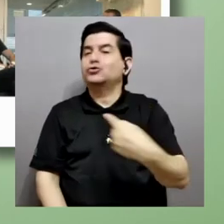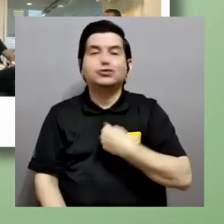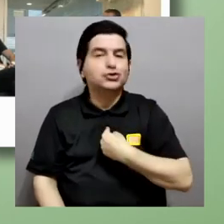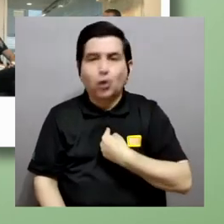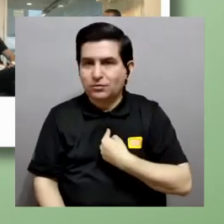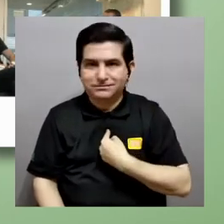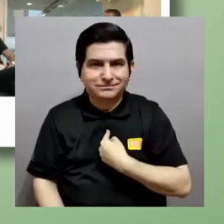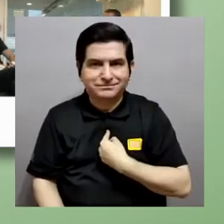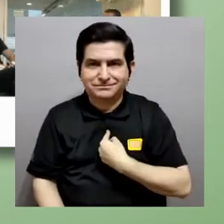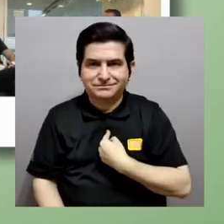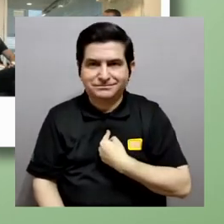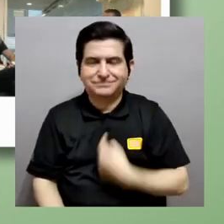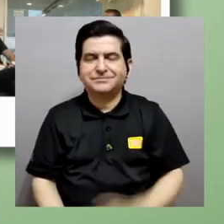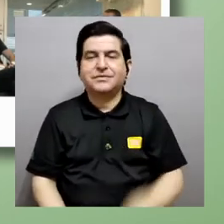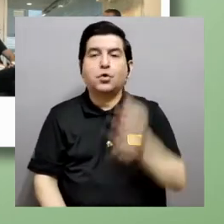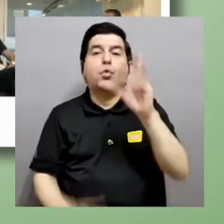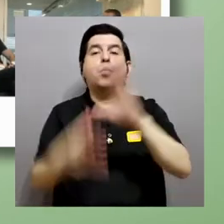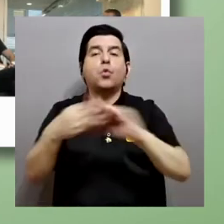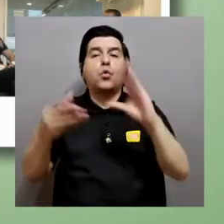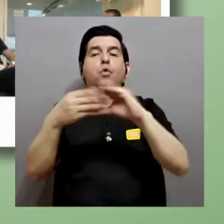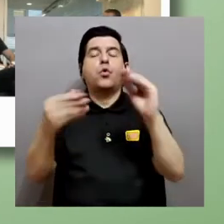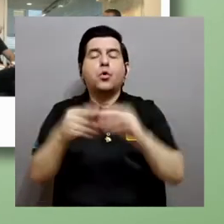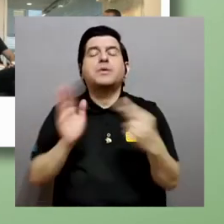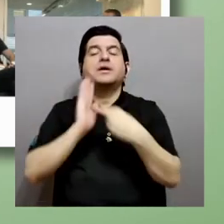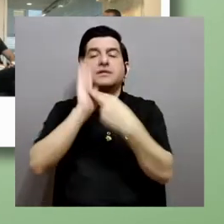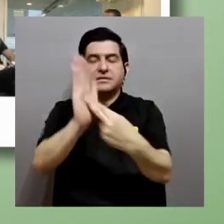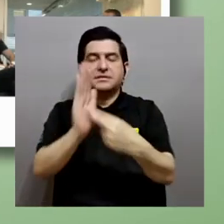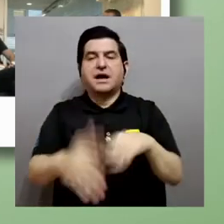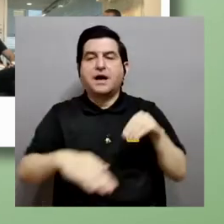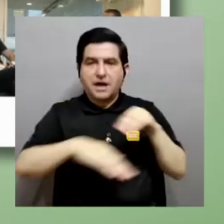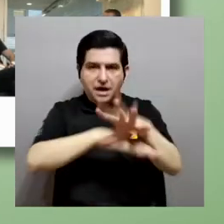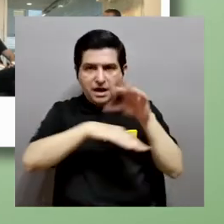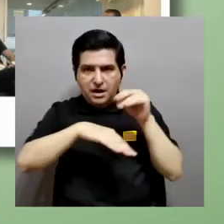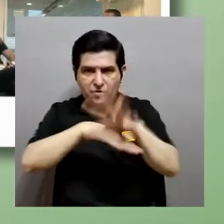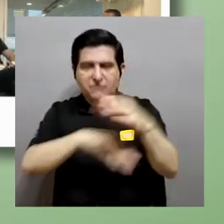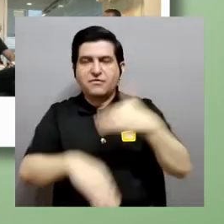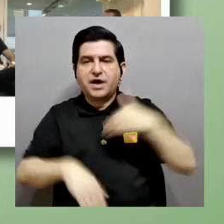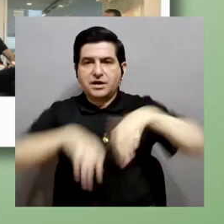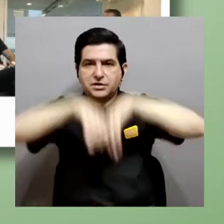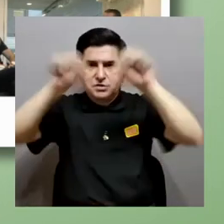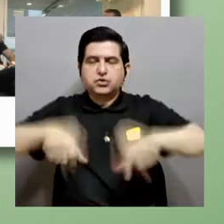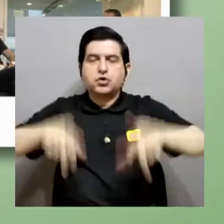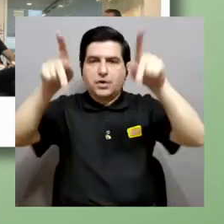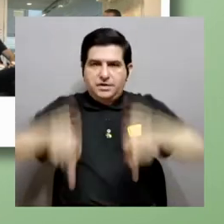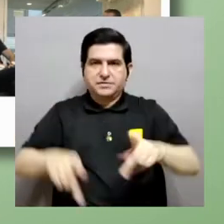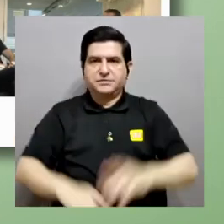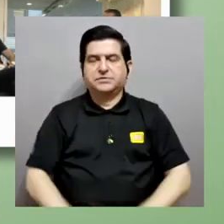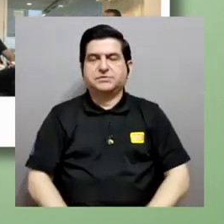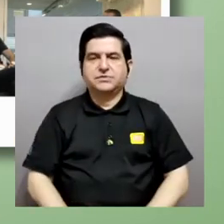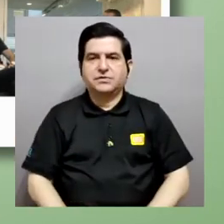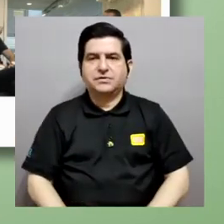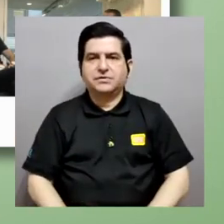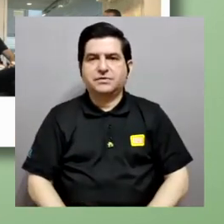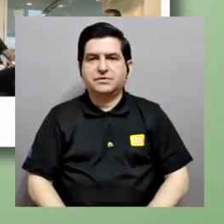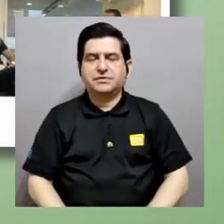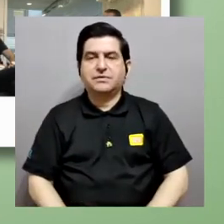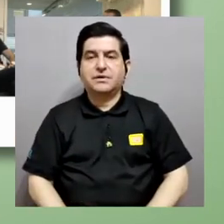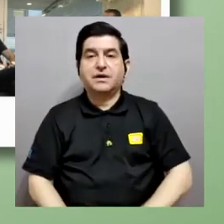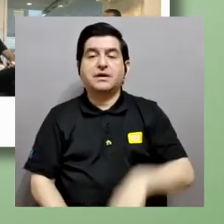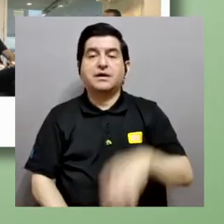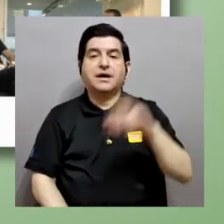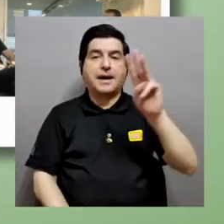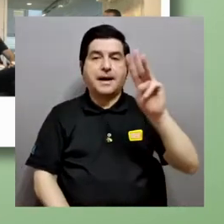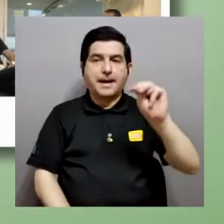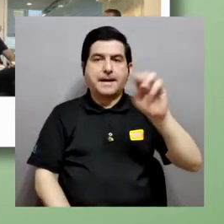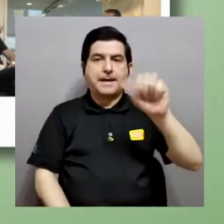yo. Uno de los comentarios que es muy representativo del efecto que nuestro sistema trae en las personas fue de Mary